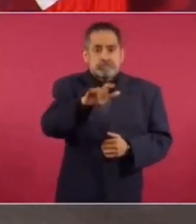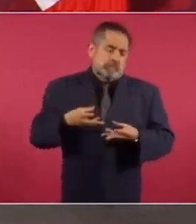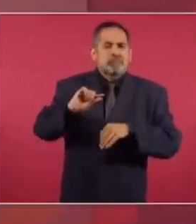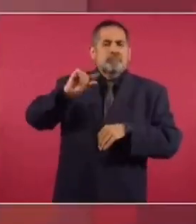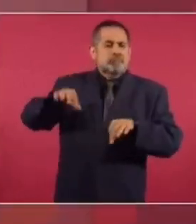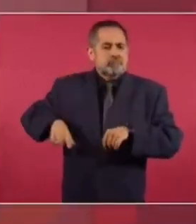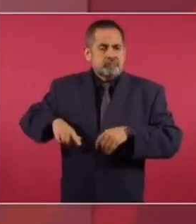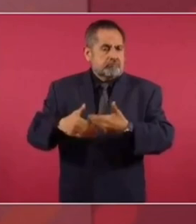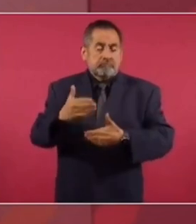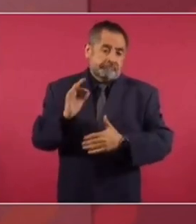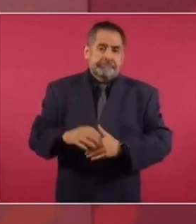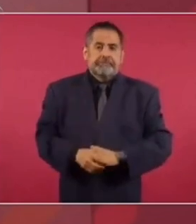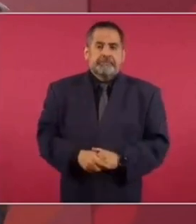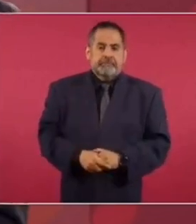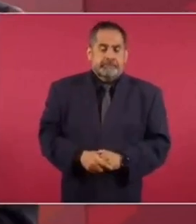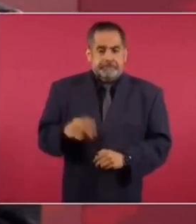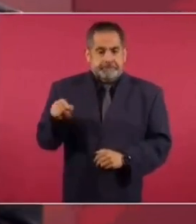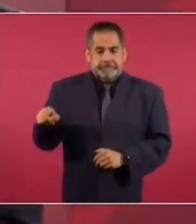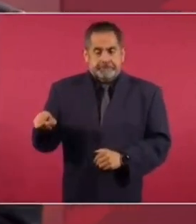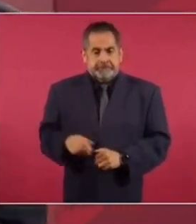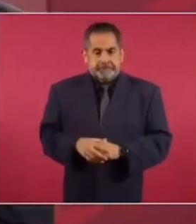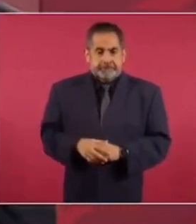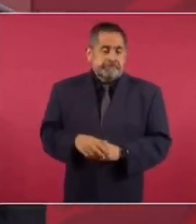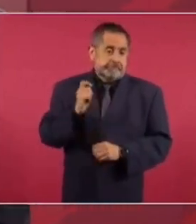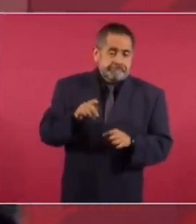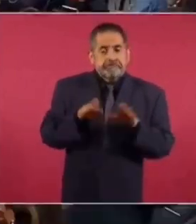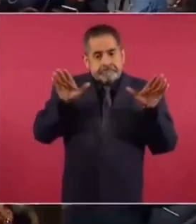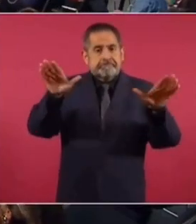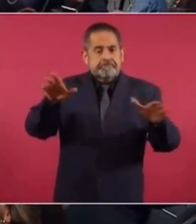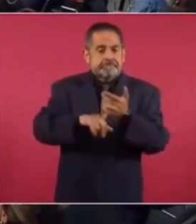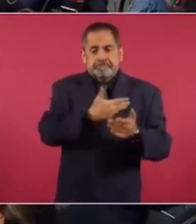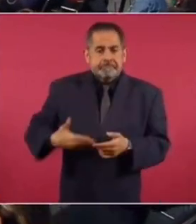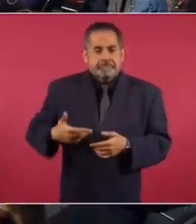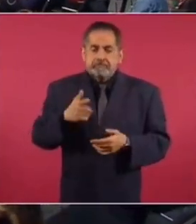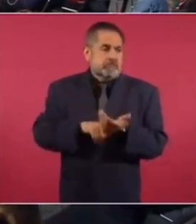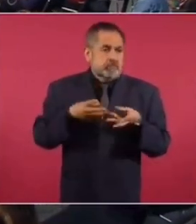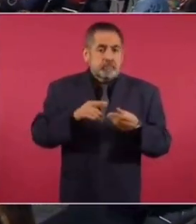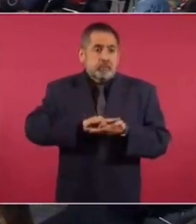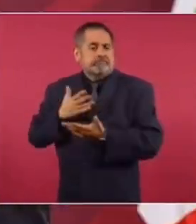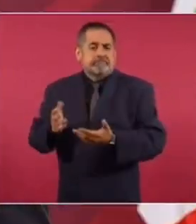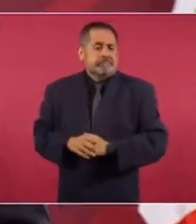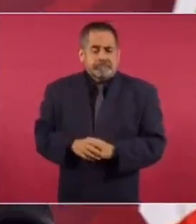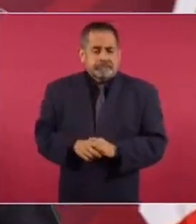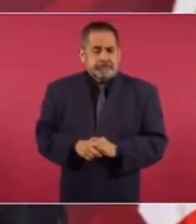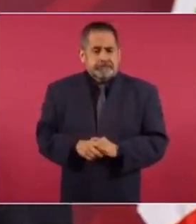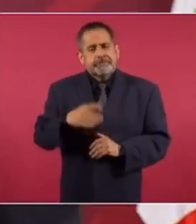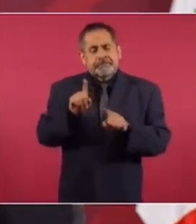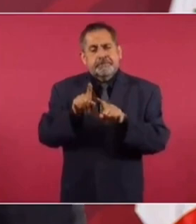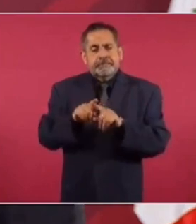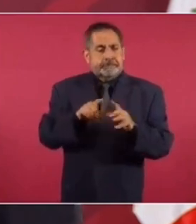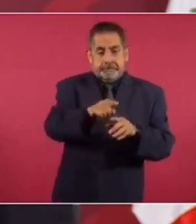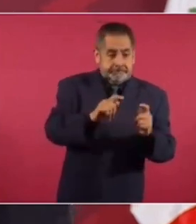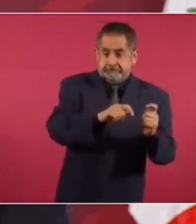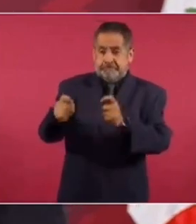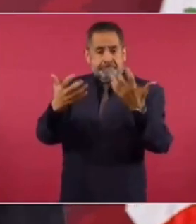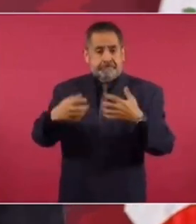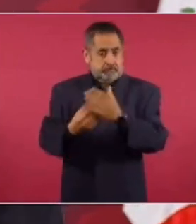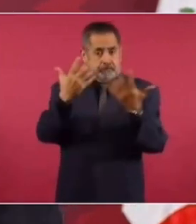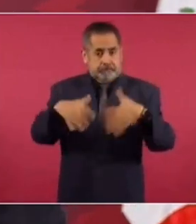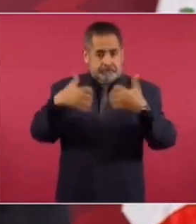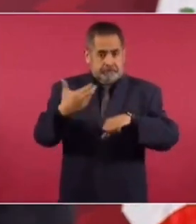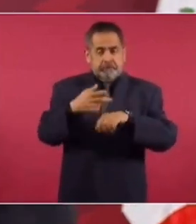costaría muchísimo. Entonces, el avión presidencial cuesta mucho operarlo. Entonces, al pasar a esta empresa